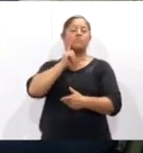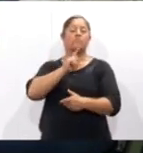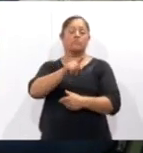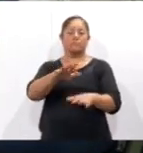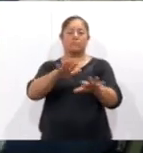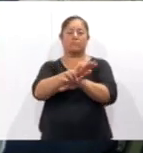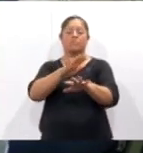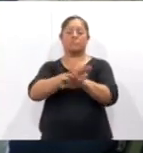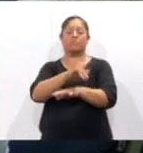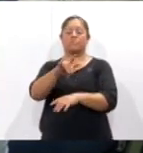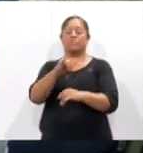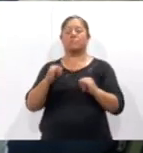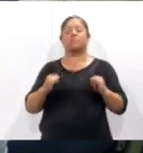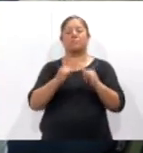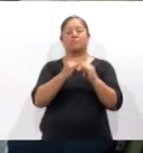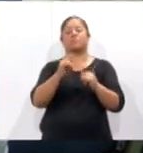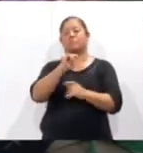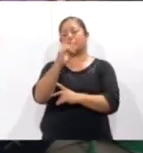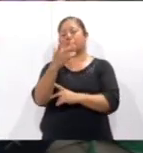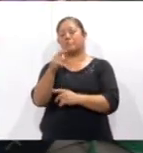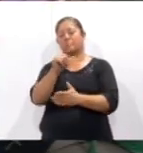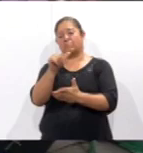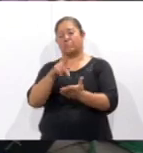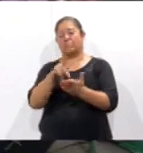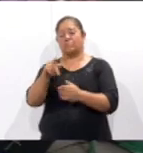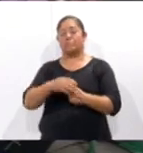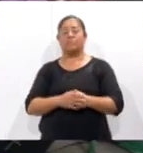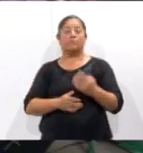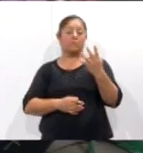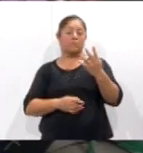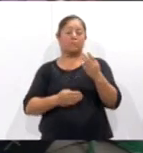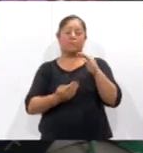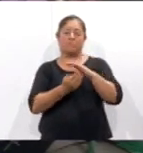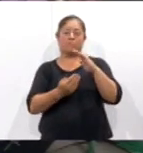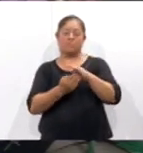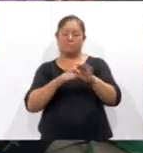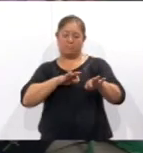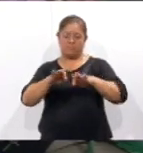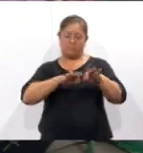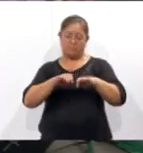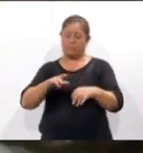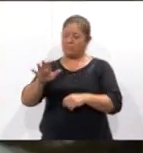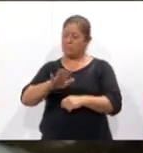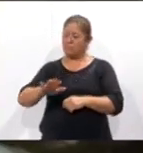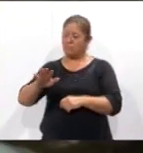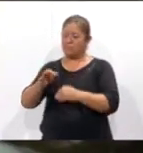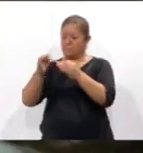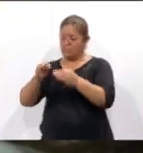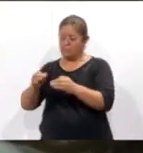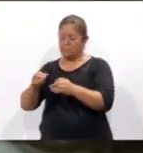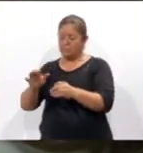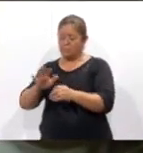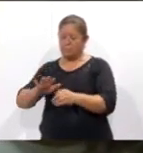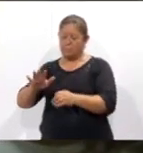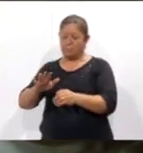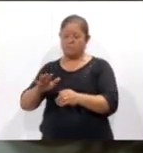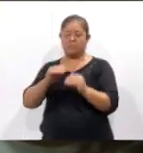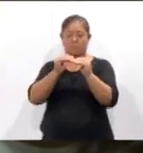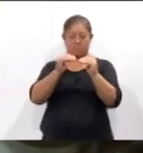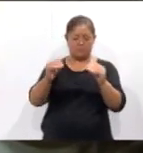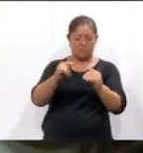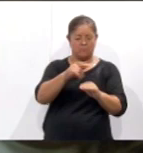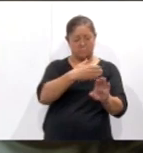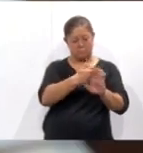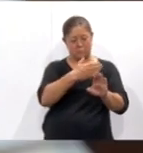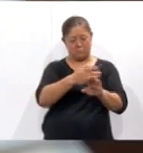en el Instituto Tecnológico de Apisaco. Fueron cuatro mesas de trabajo, formación ciudadana, paridad, violencia política contra las mujeres